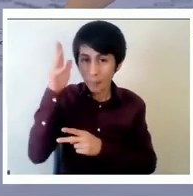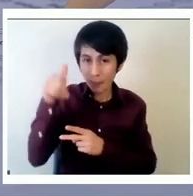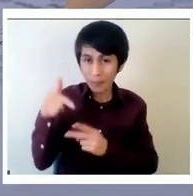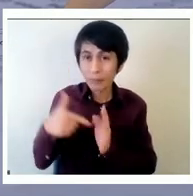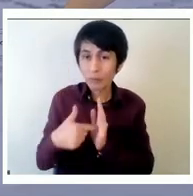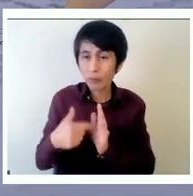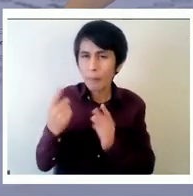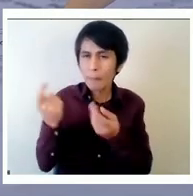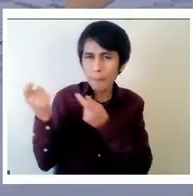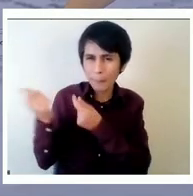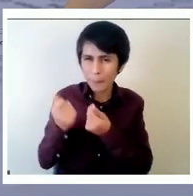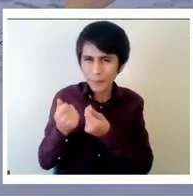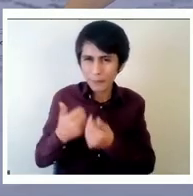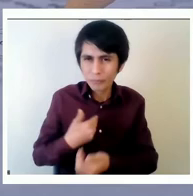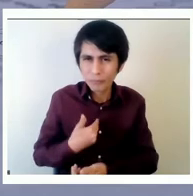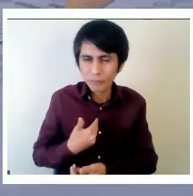importante